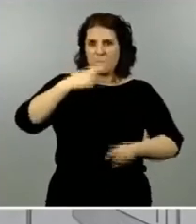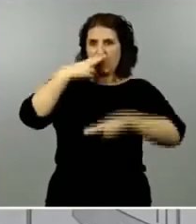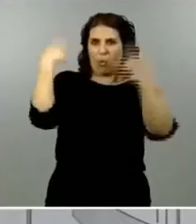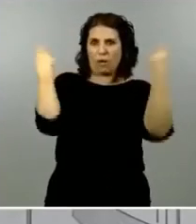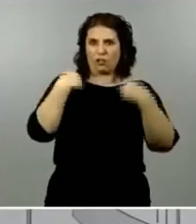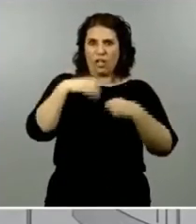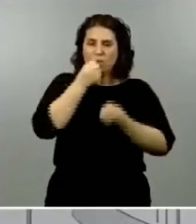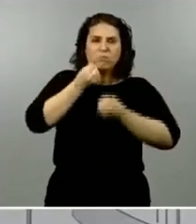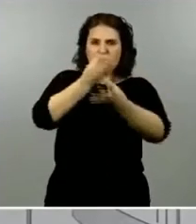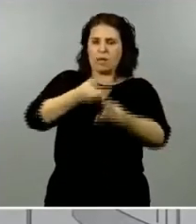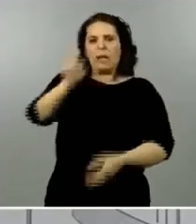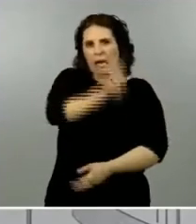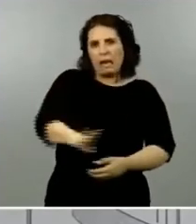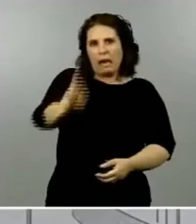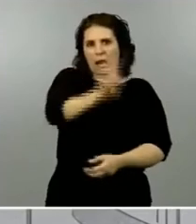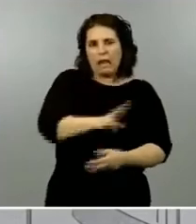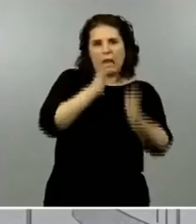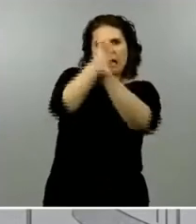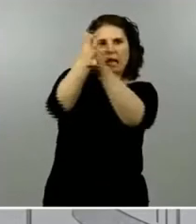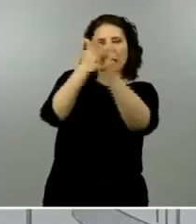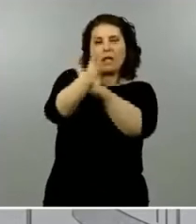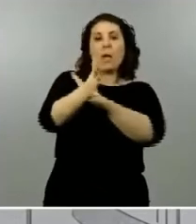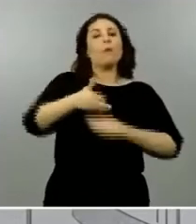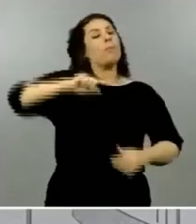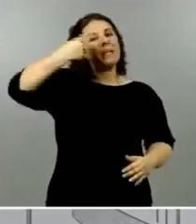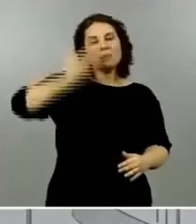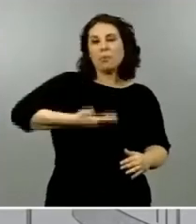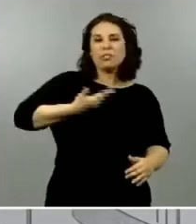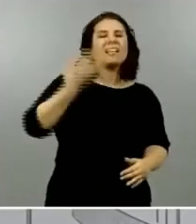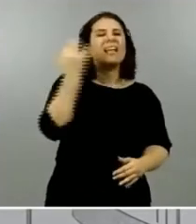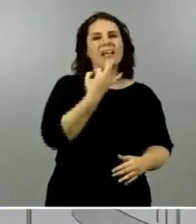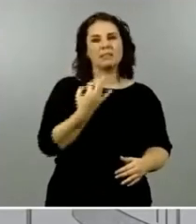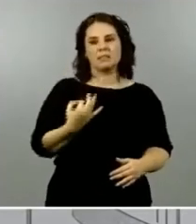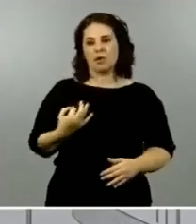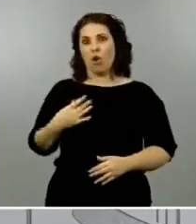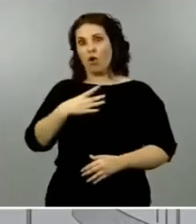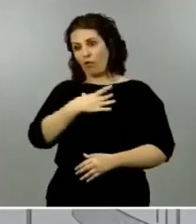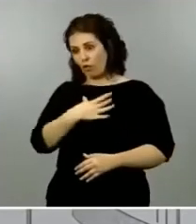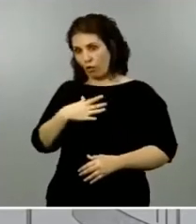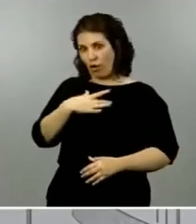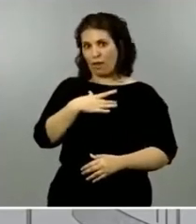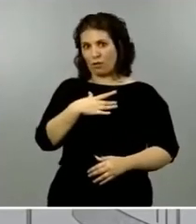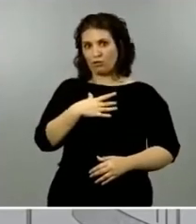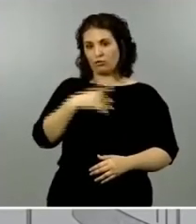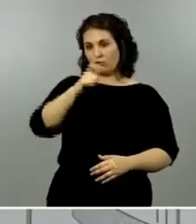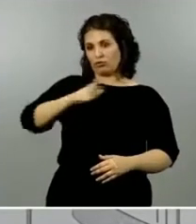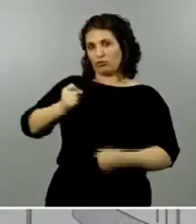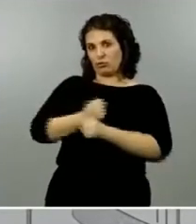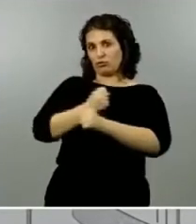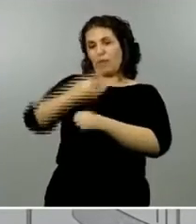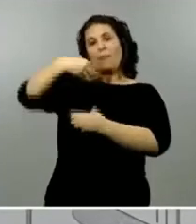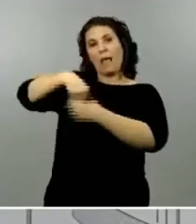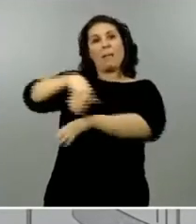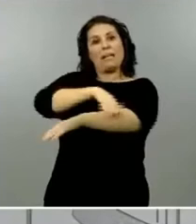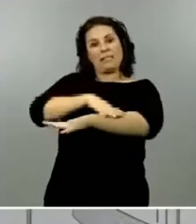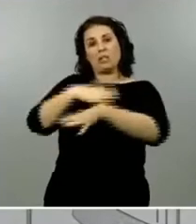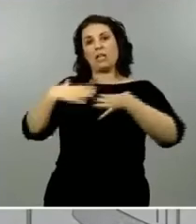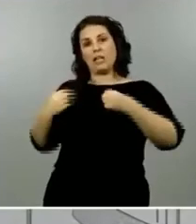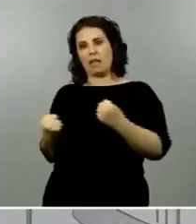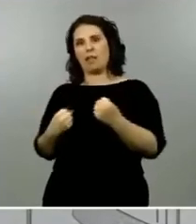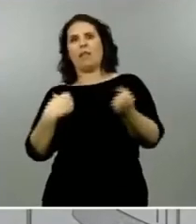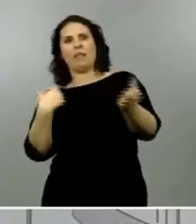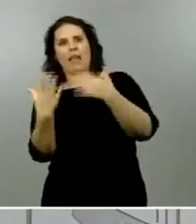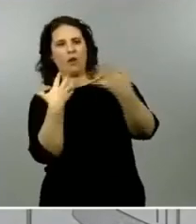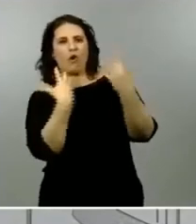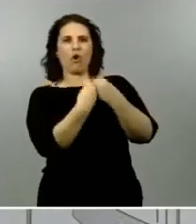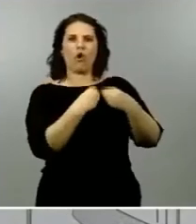es que son los funcionarios del Ministerio de Sanidad quienes en ese diálogo bilateral con los servicios de salud pública en este